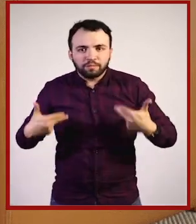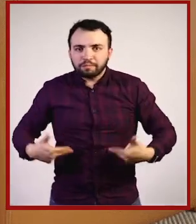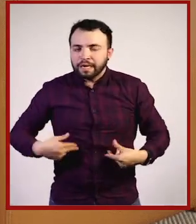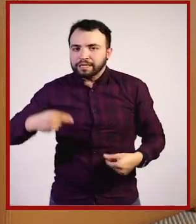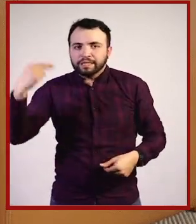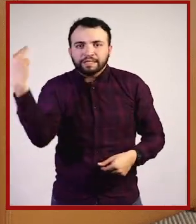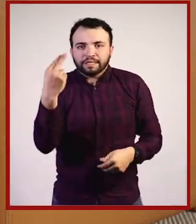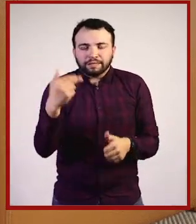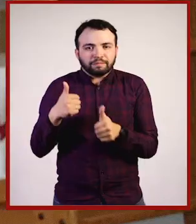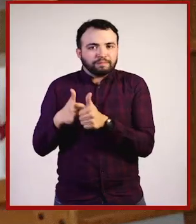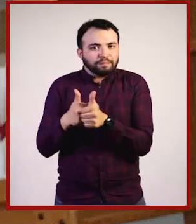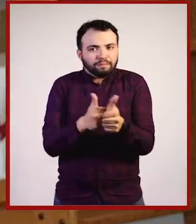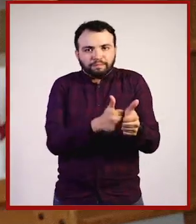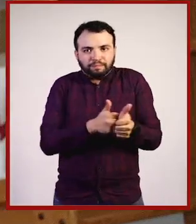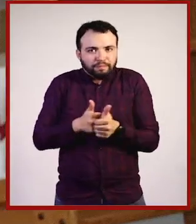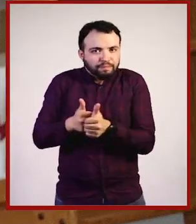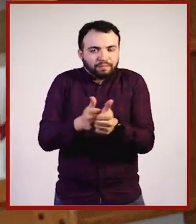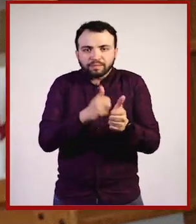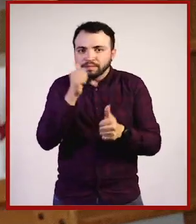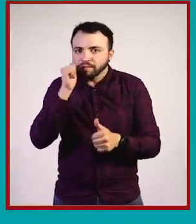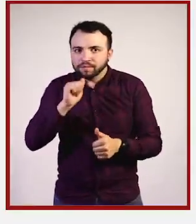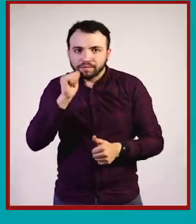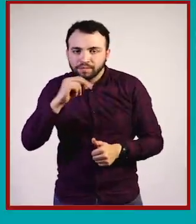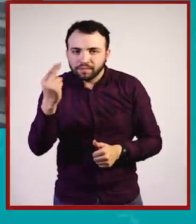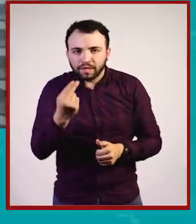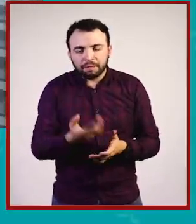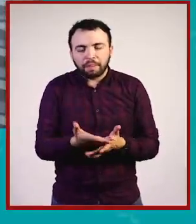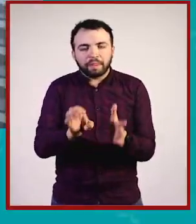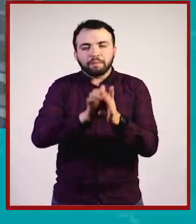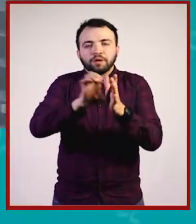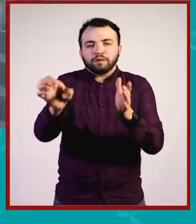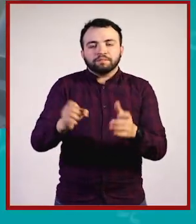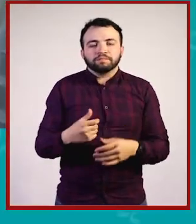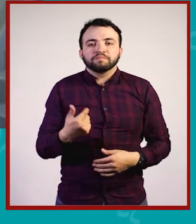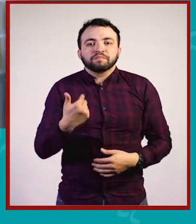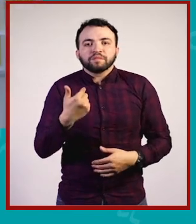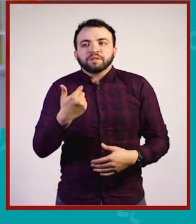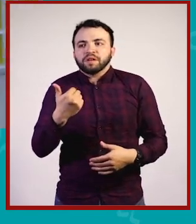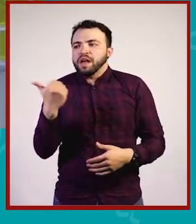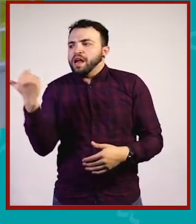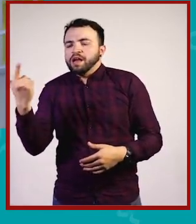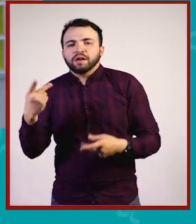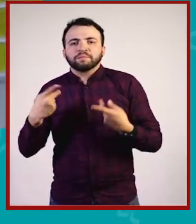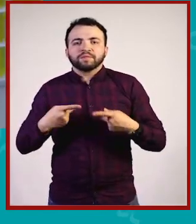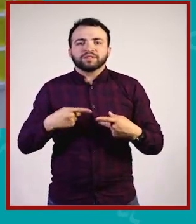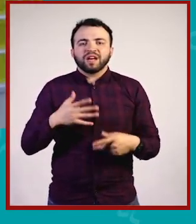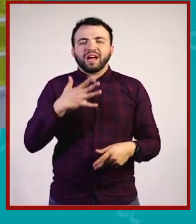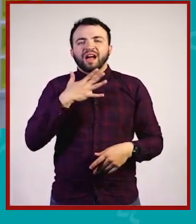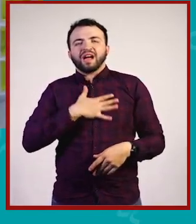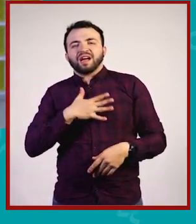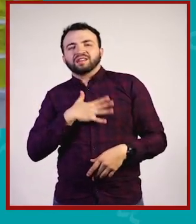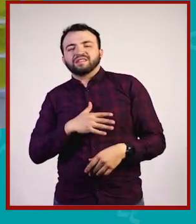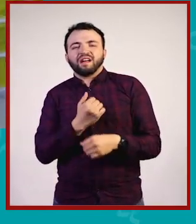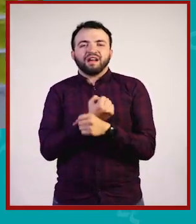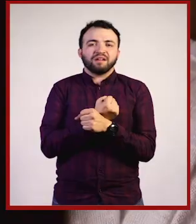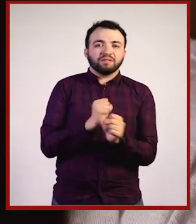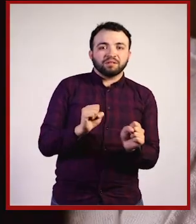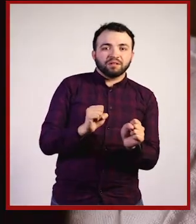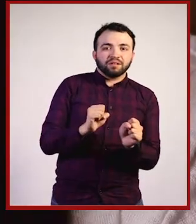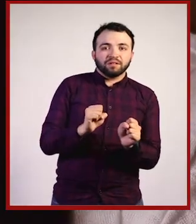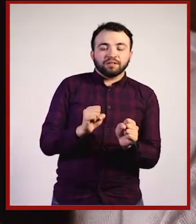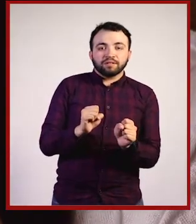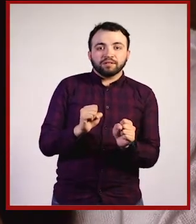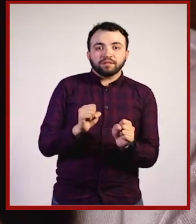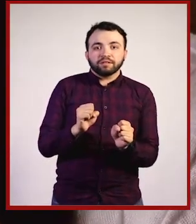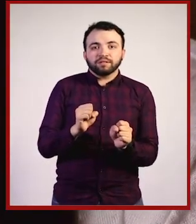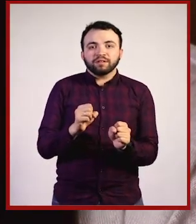muy distintas maneras. Por ejemplo, cuando alguien está cansado o aburrido, bosteza. Y bosteza uno y